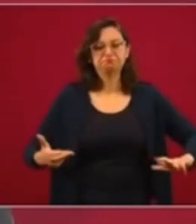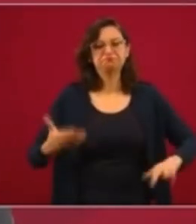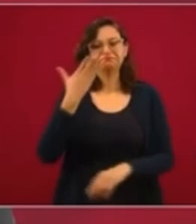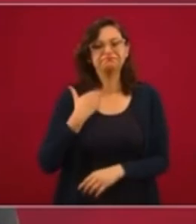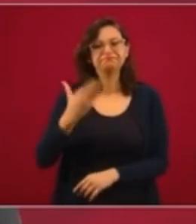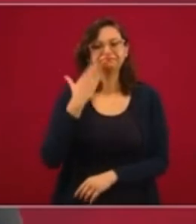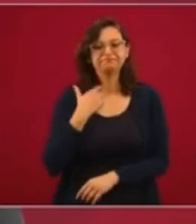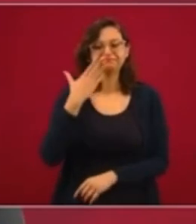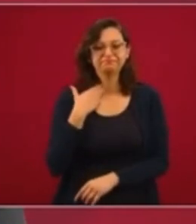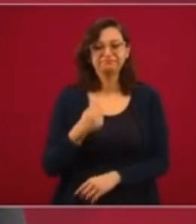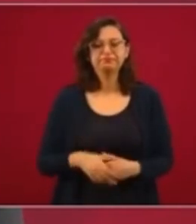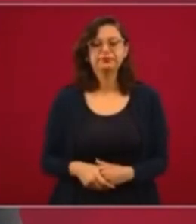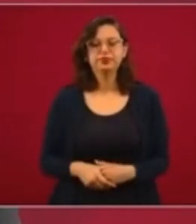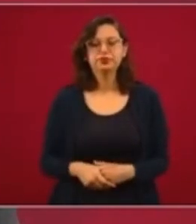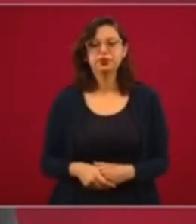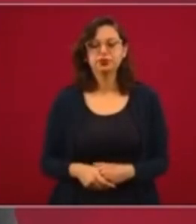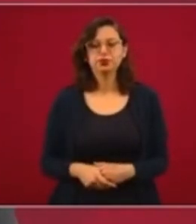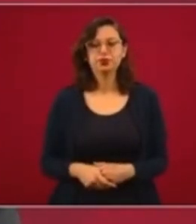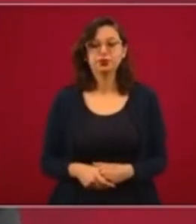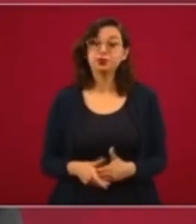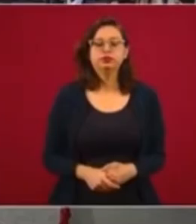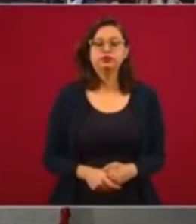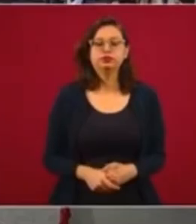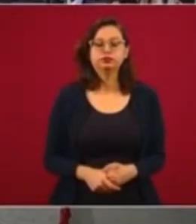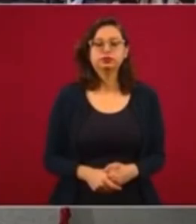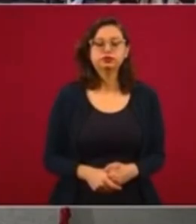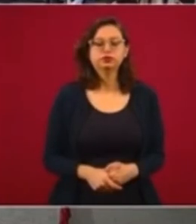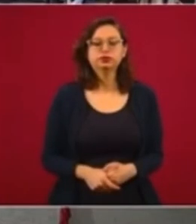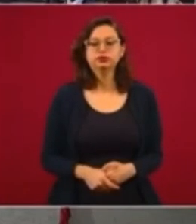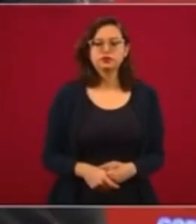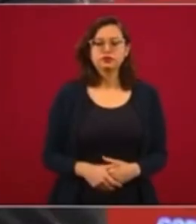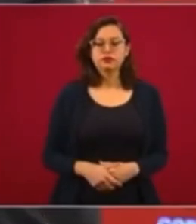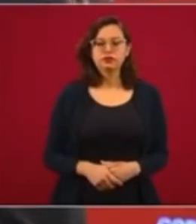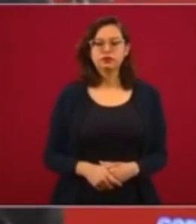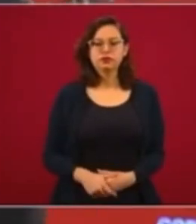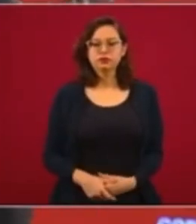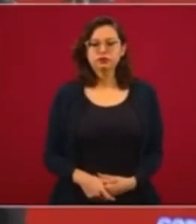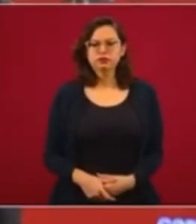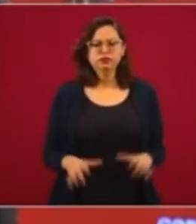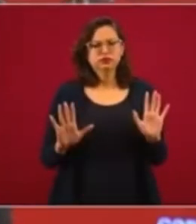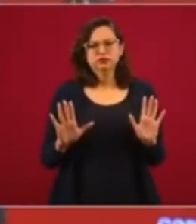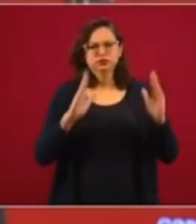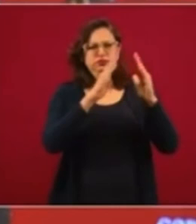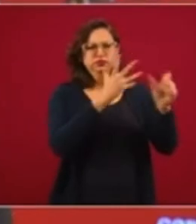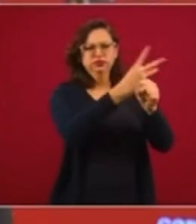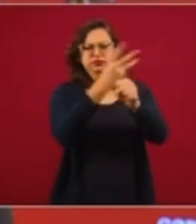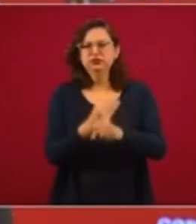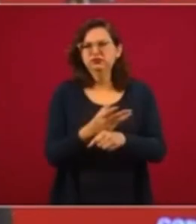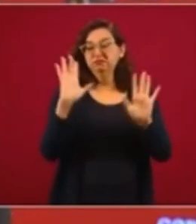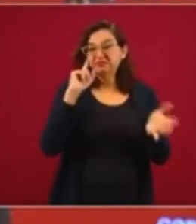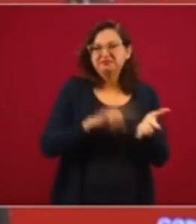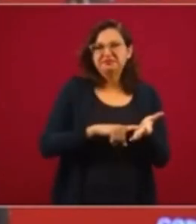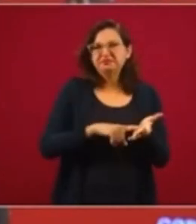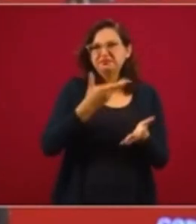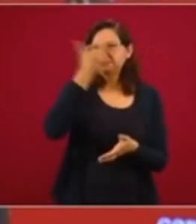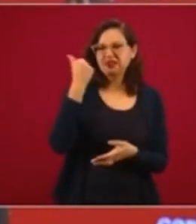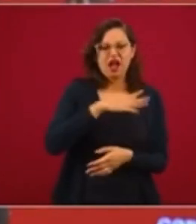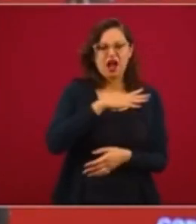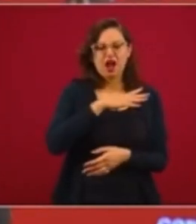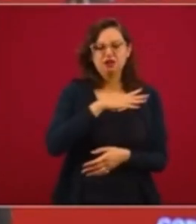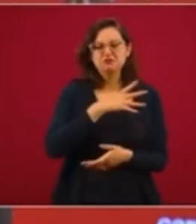y de trabajo. Tengo entendido de que están reparando la casa o algo así. Y ofrecieron